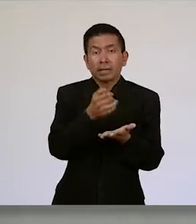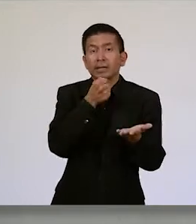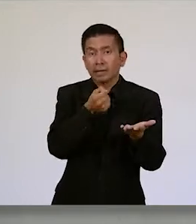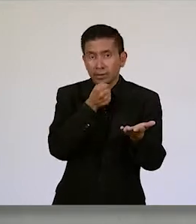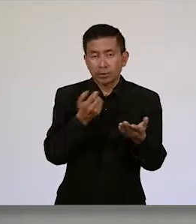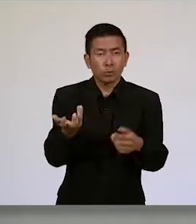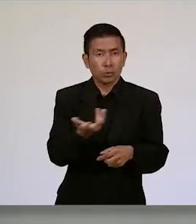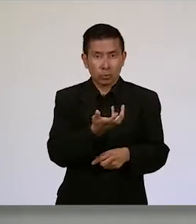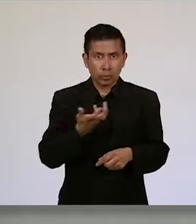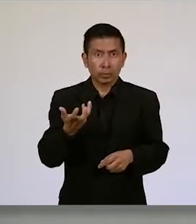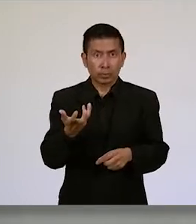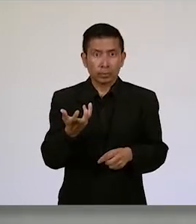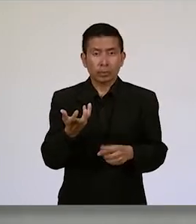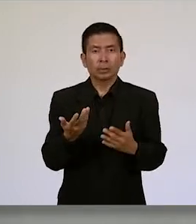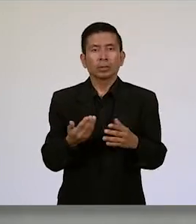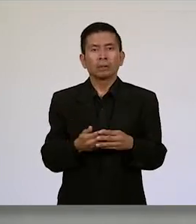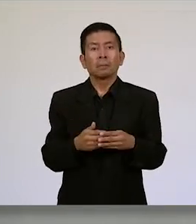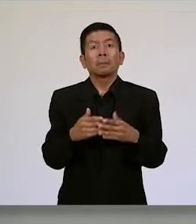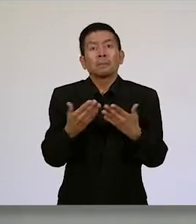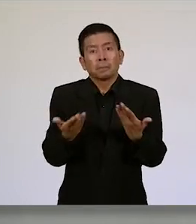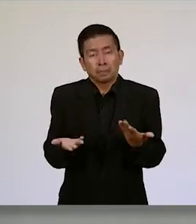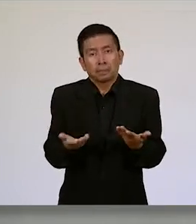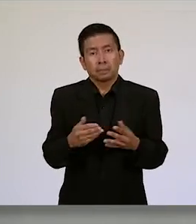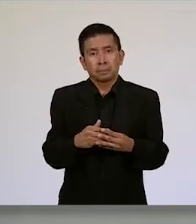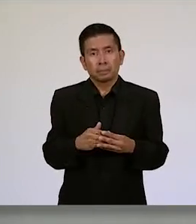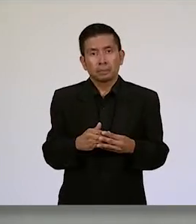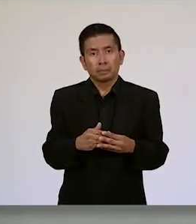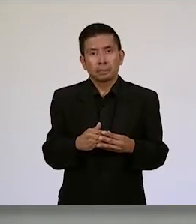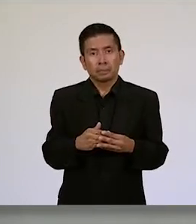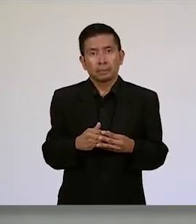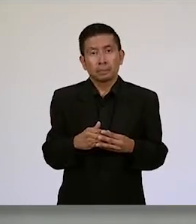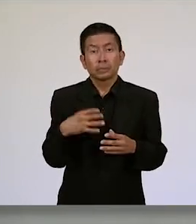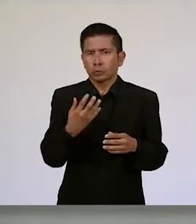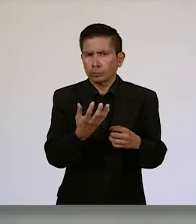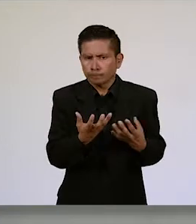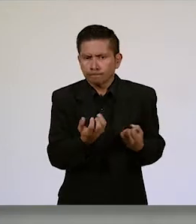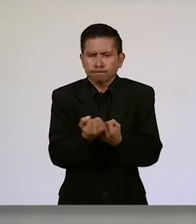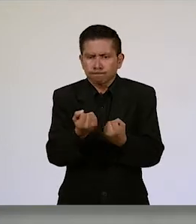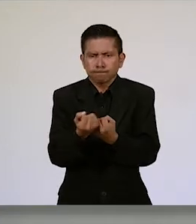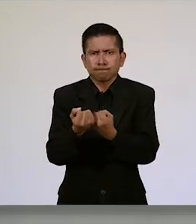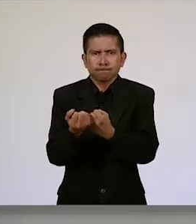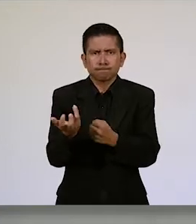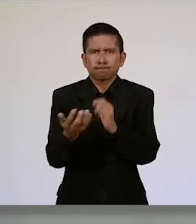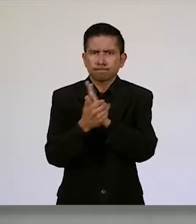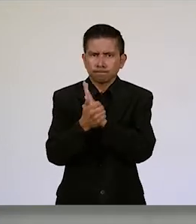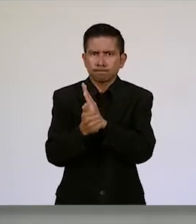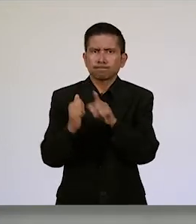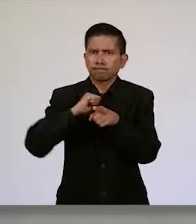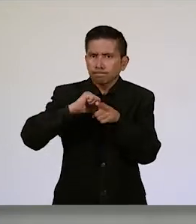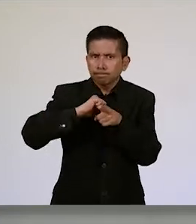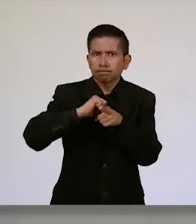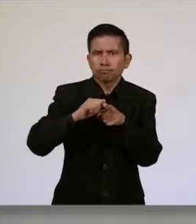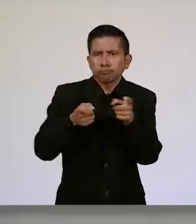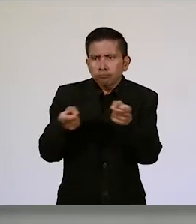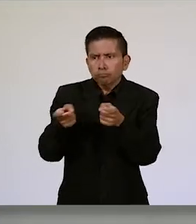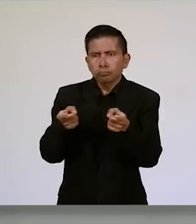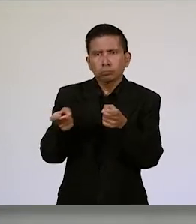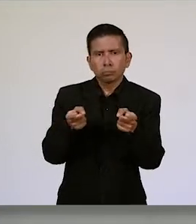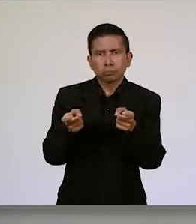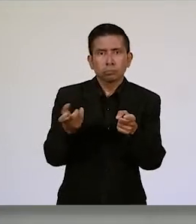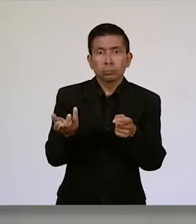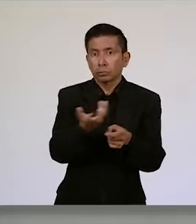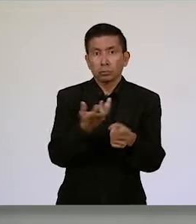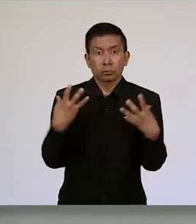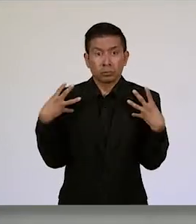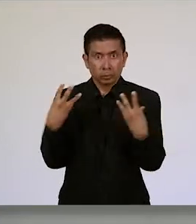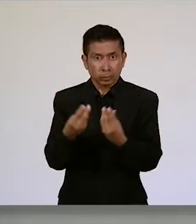pública, orientado fundamentalmente a fortalecer capacidades para el ejercicio de la Contraloría Social,